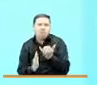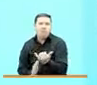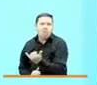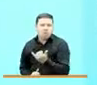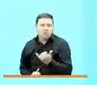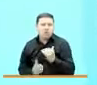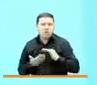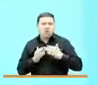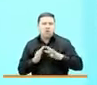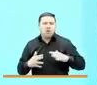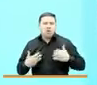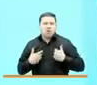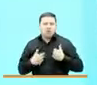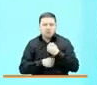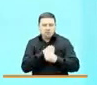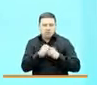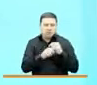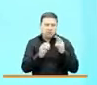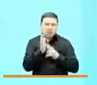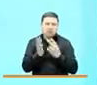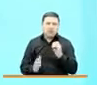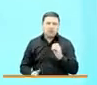comunidad para las víctimas en el año 2020.